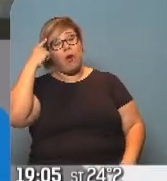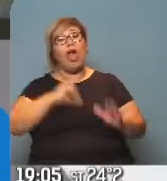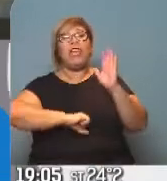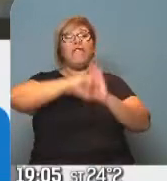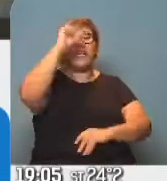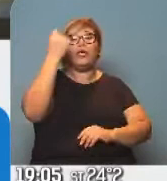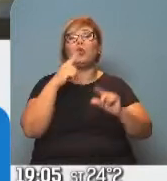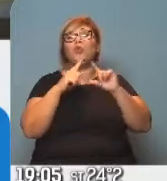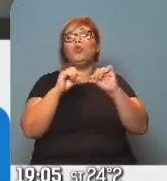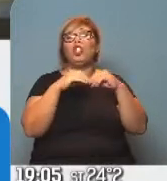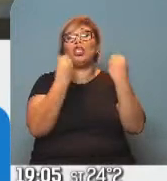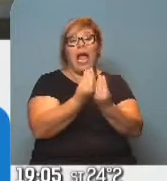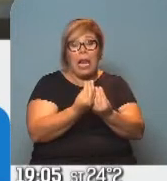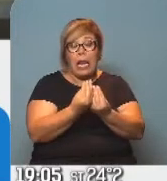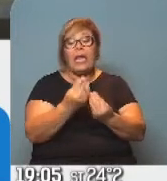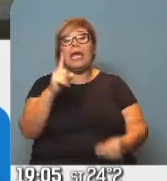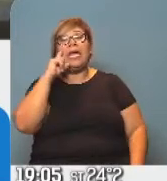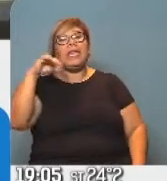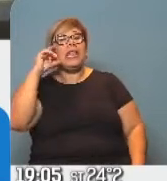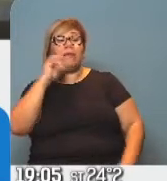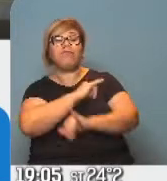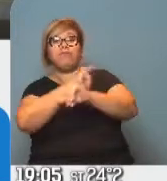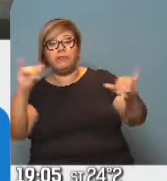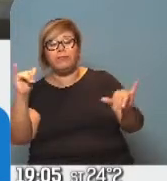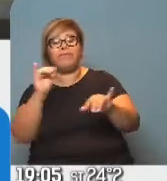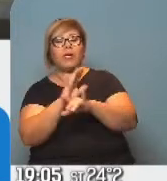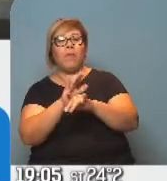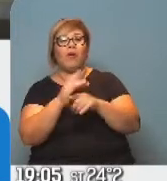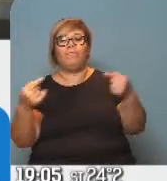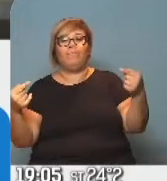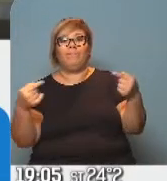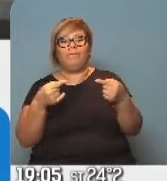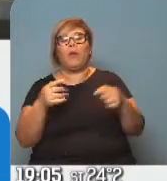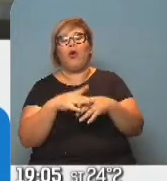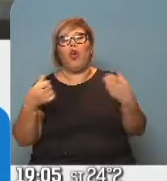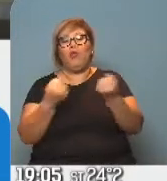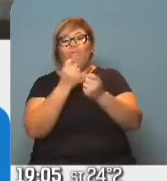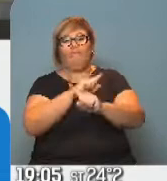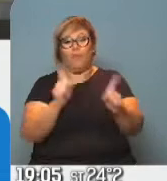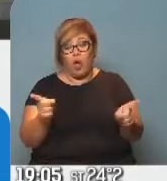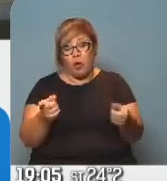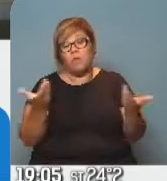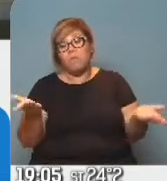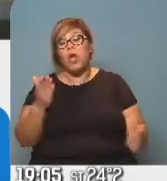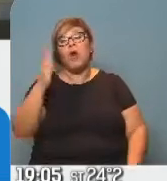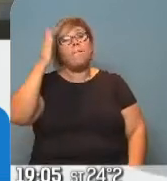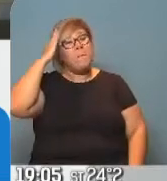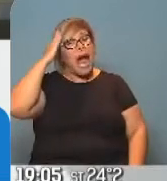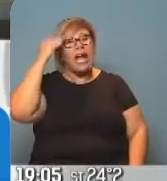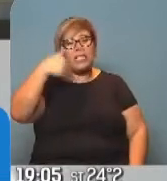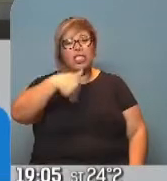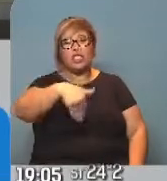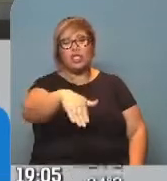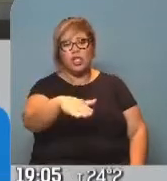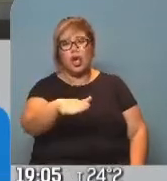los bienes, los denominados regulados, que tiene que ver con el impacto de las tarifas, que ya para el mes de marzo deberían estar los